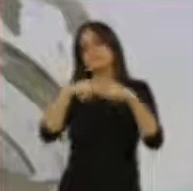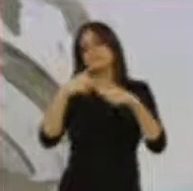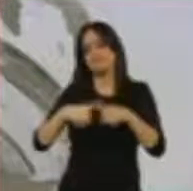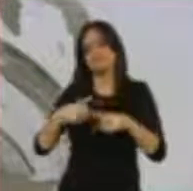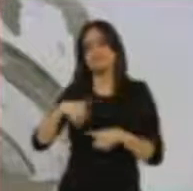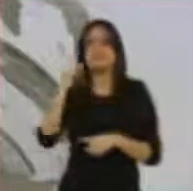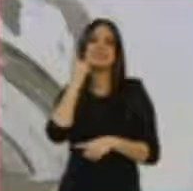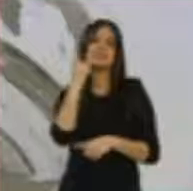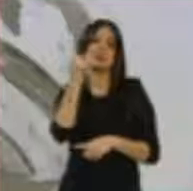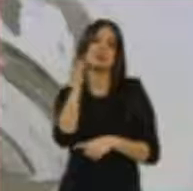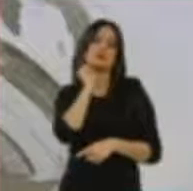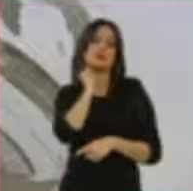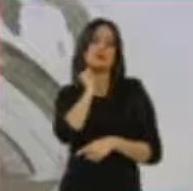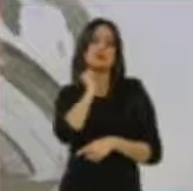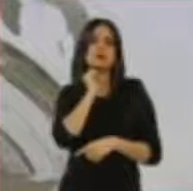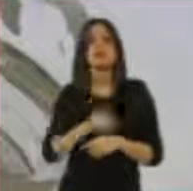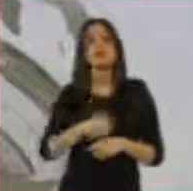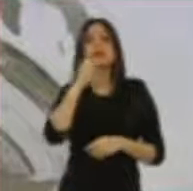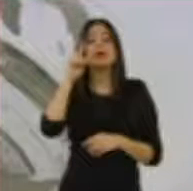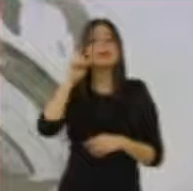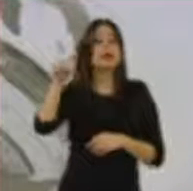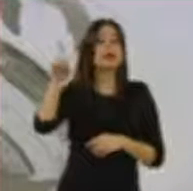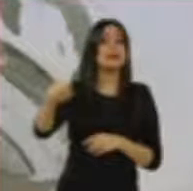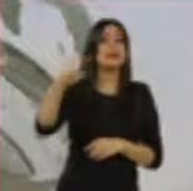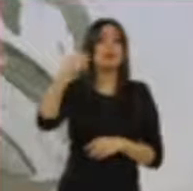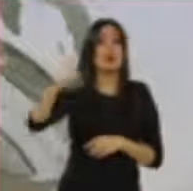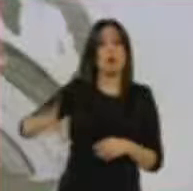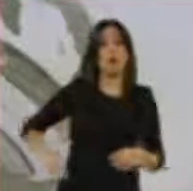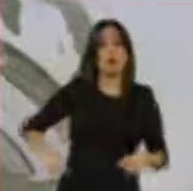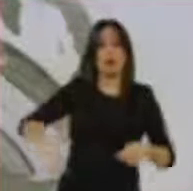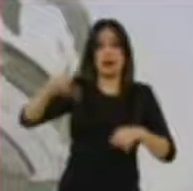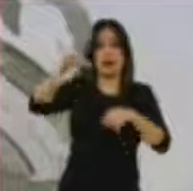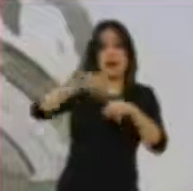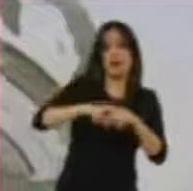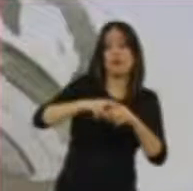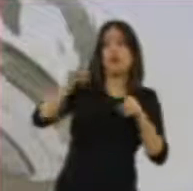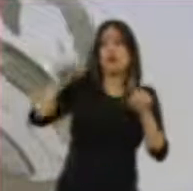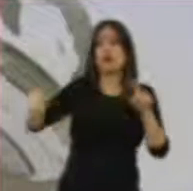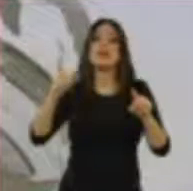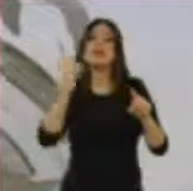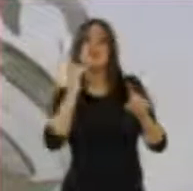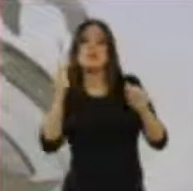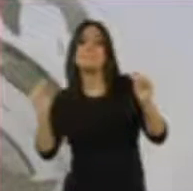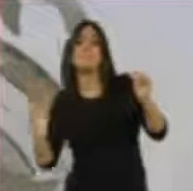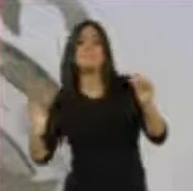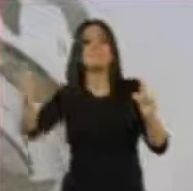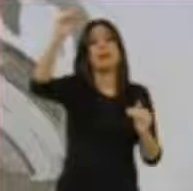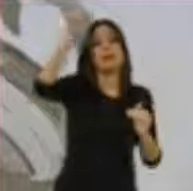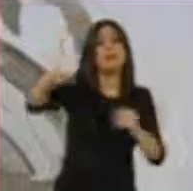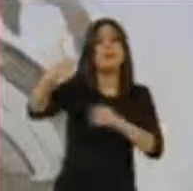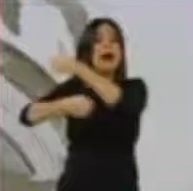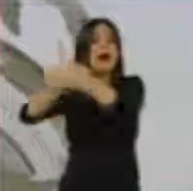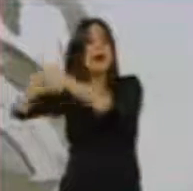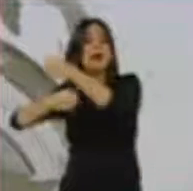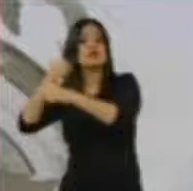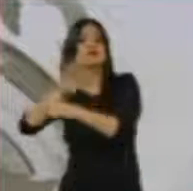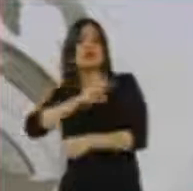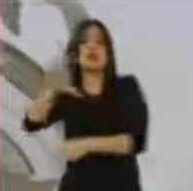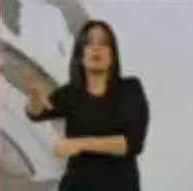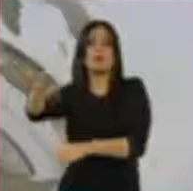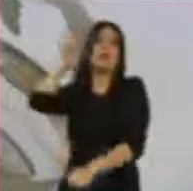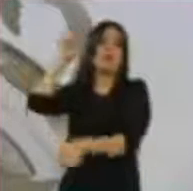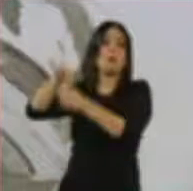en en la misma posición doblarías el periodo de un gobernador. Exactamente. Lo cual haría que bueno tengas más